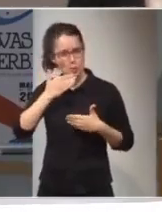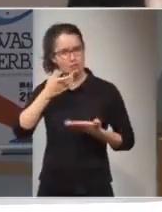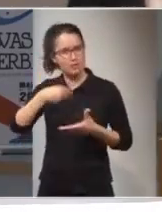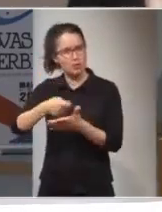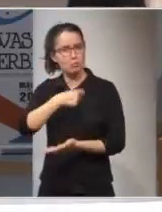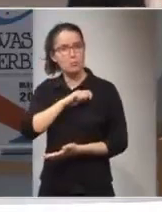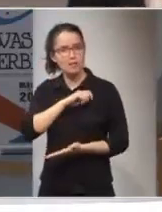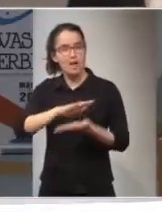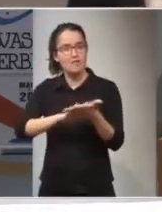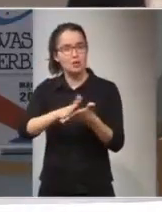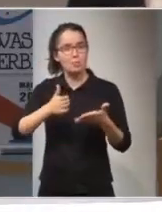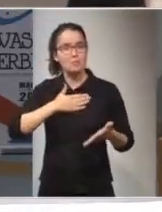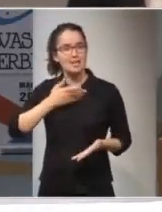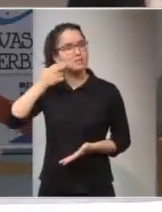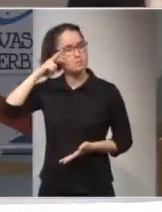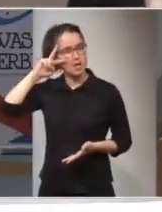Hablando de mi experiencia,